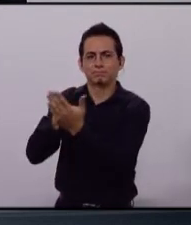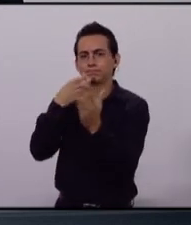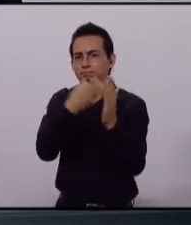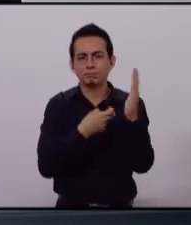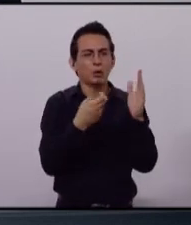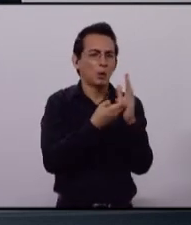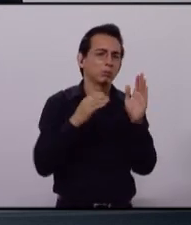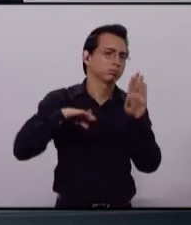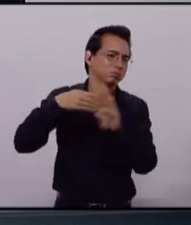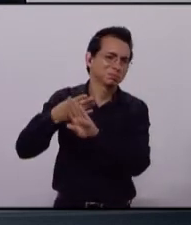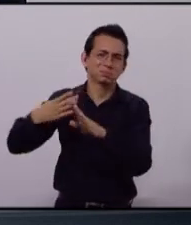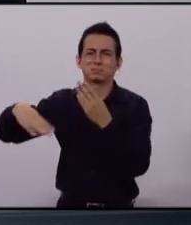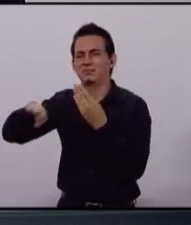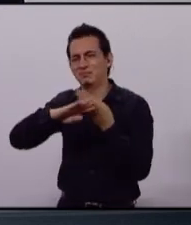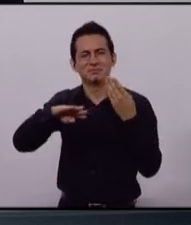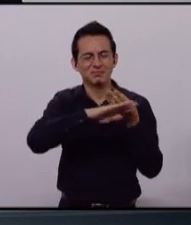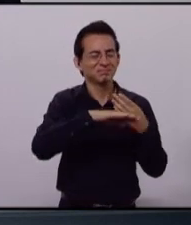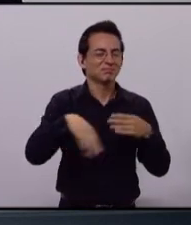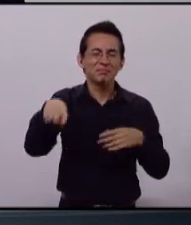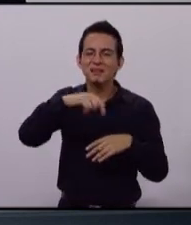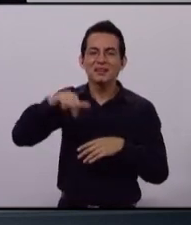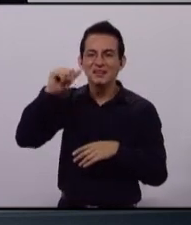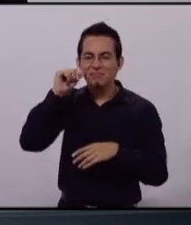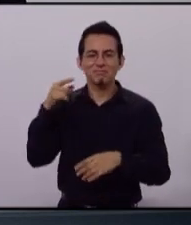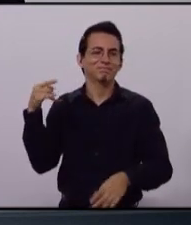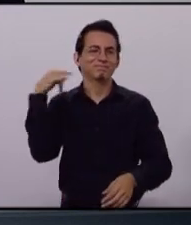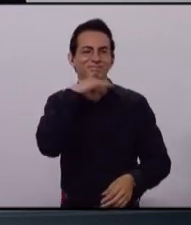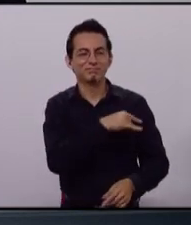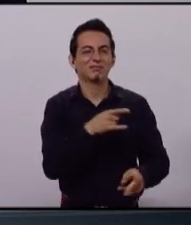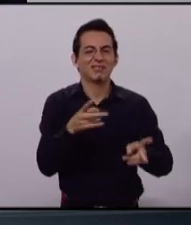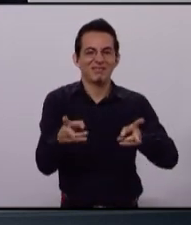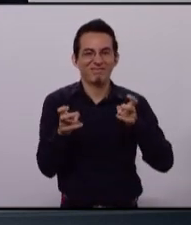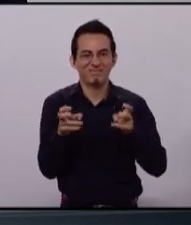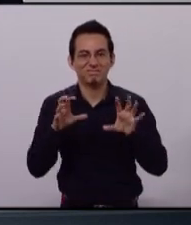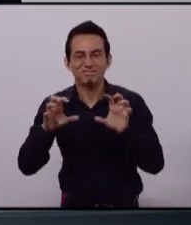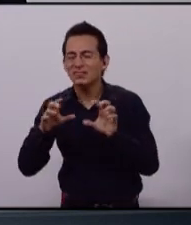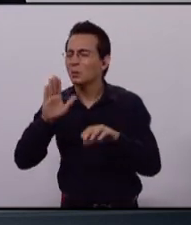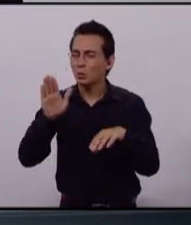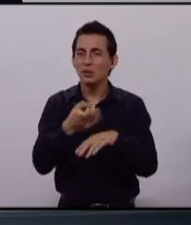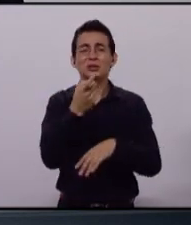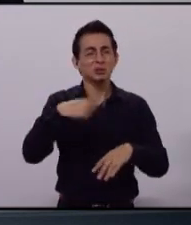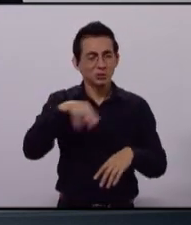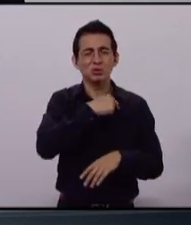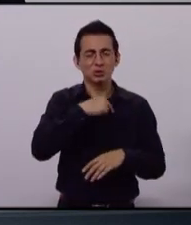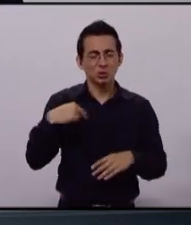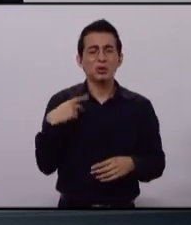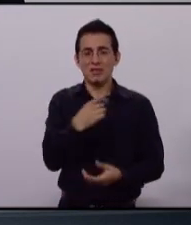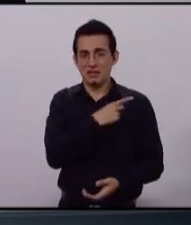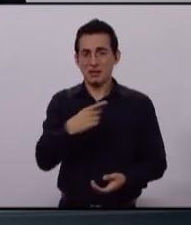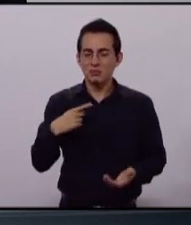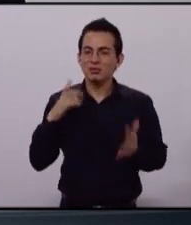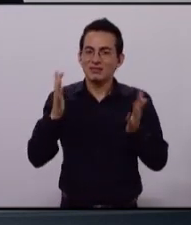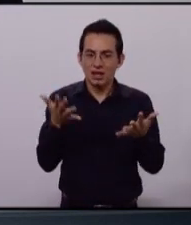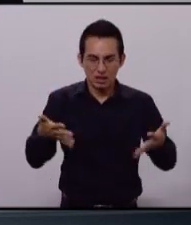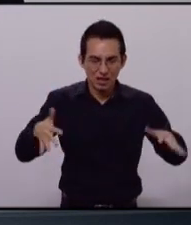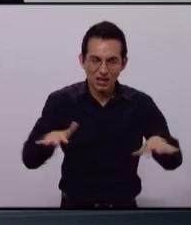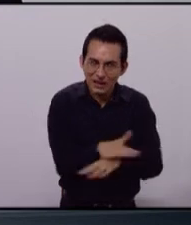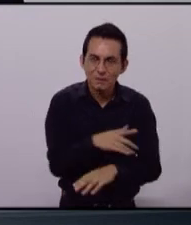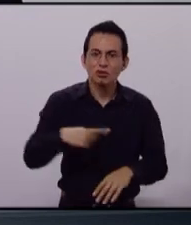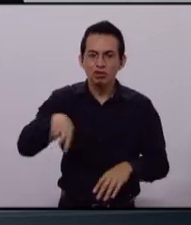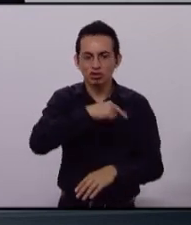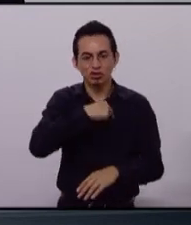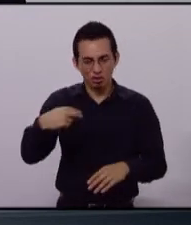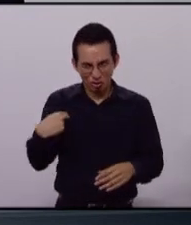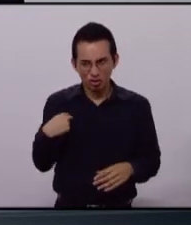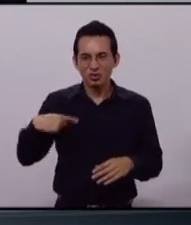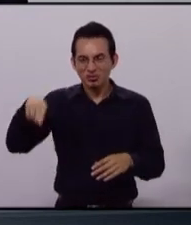porque siempre hablar de política es hablar de corrupción, es hablar de rateros, dignifiquemos la política, llegó el momento, hagámoslo nosotros, sí